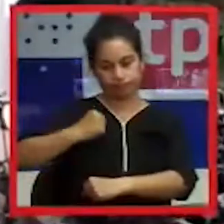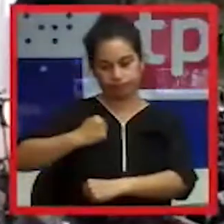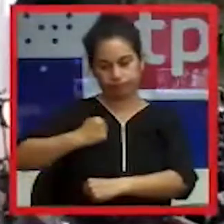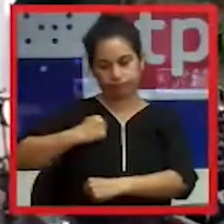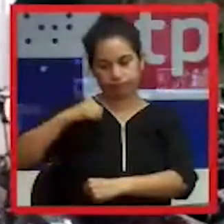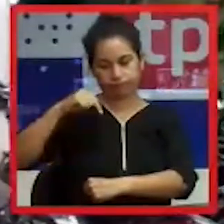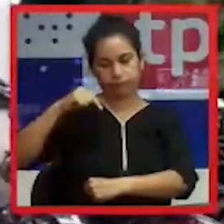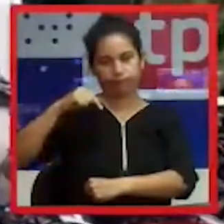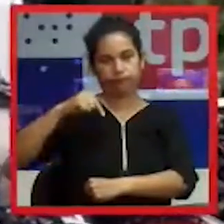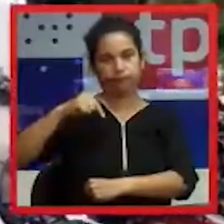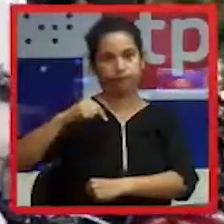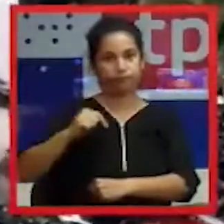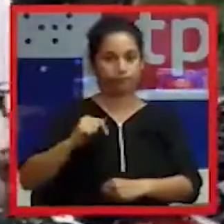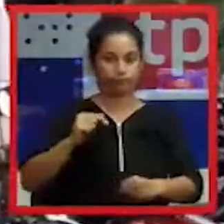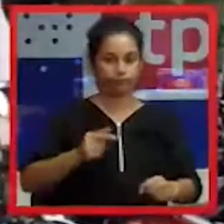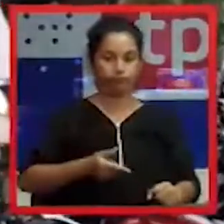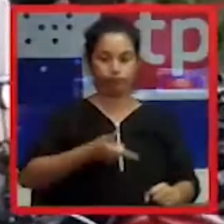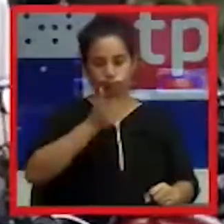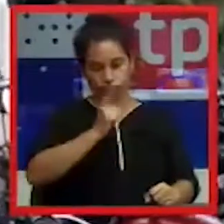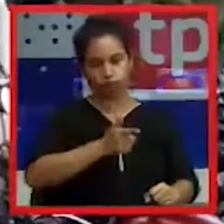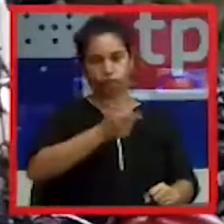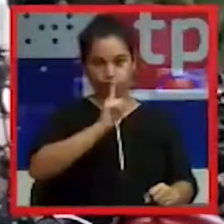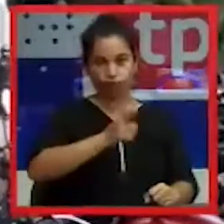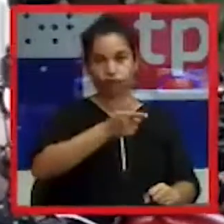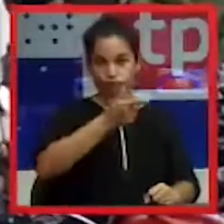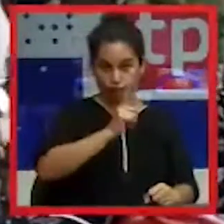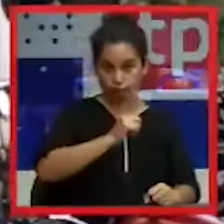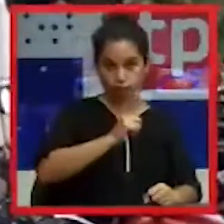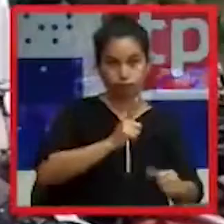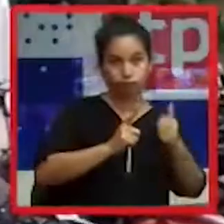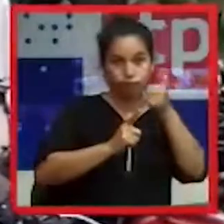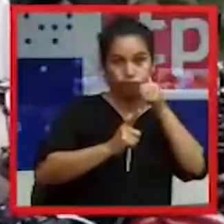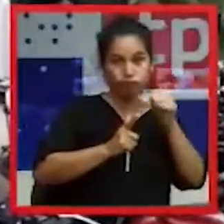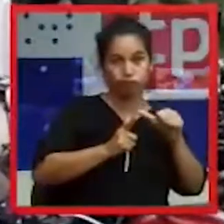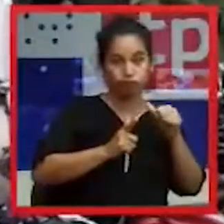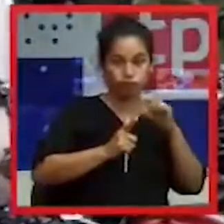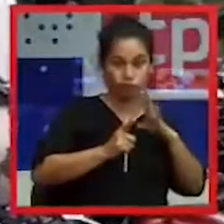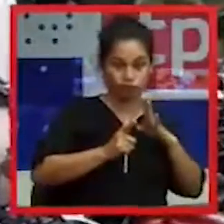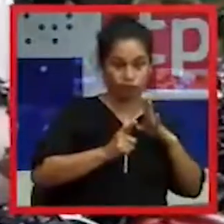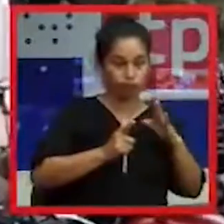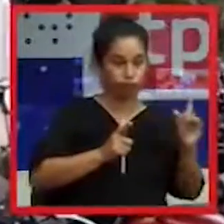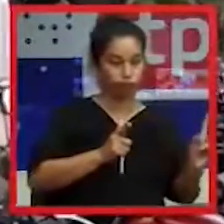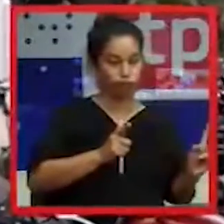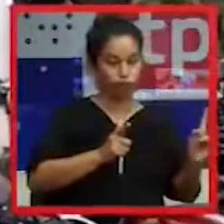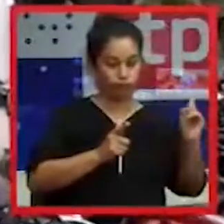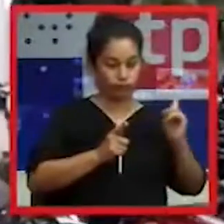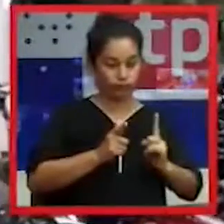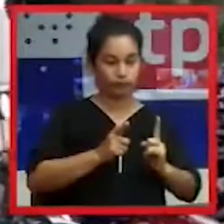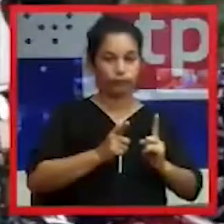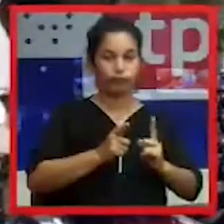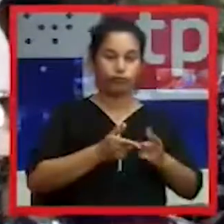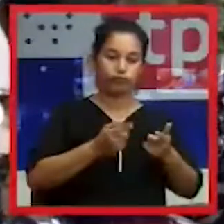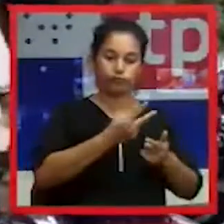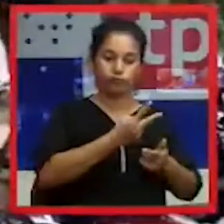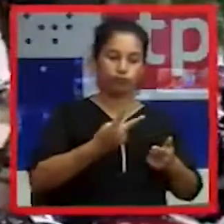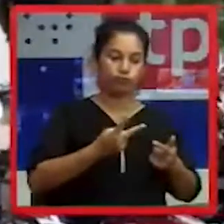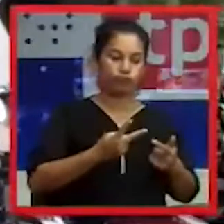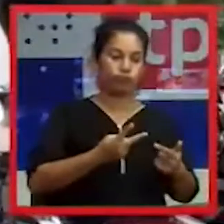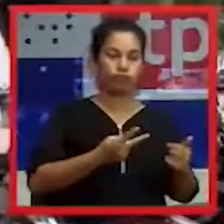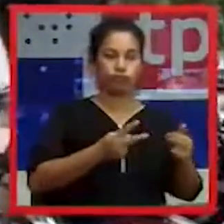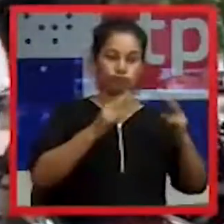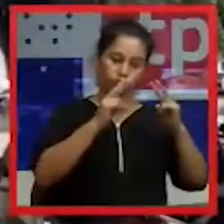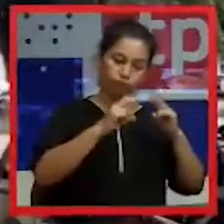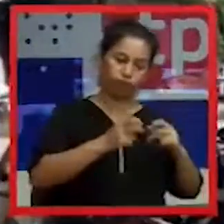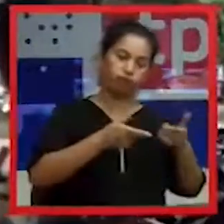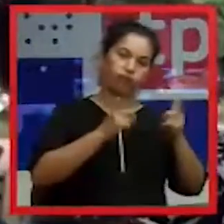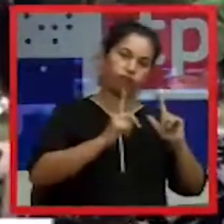ingiriendo bebidas alcohólicas en compañía de una dama y de una tercera persona de esta indagación.